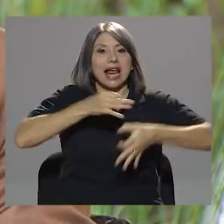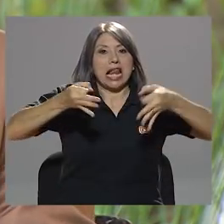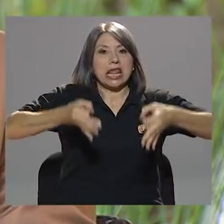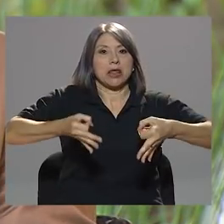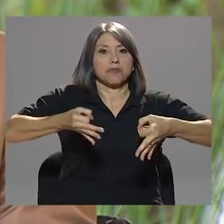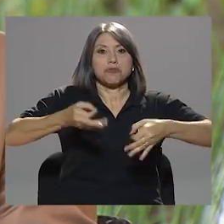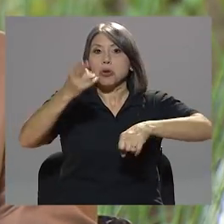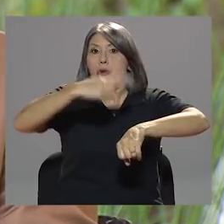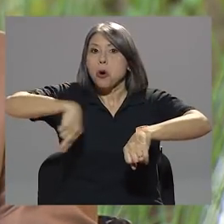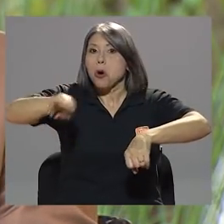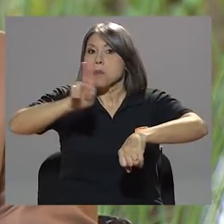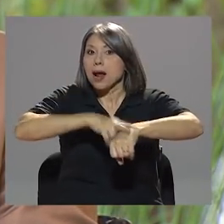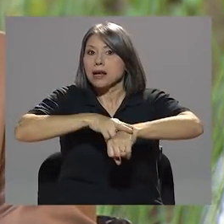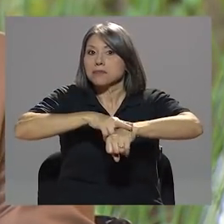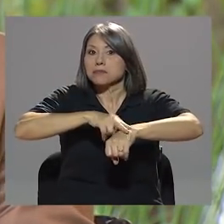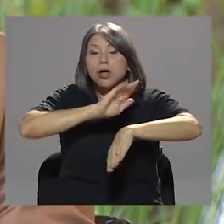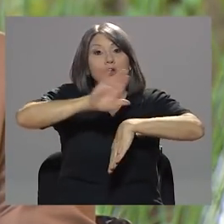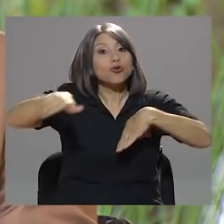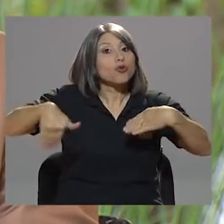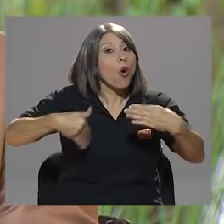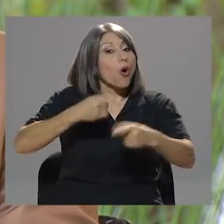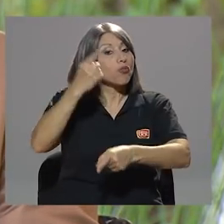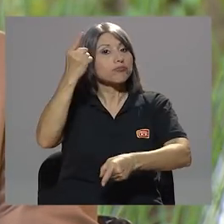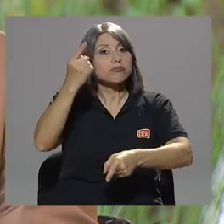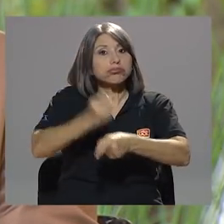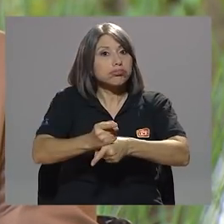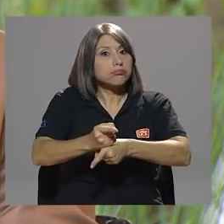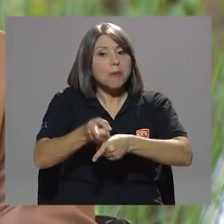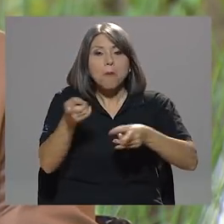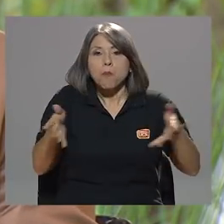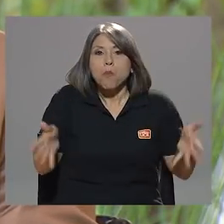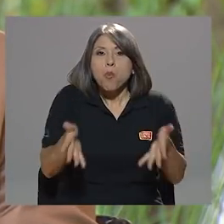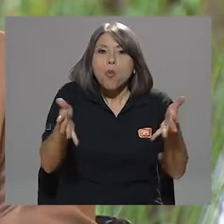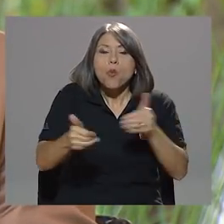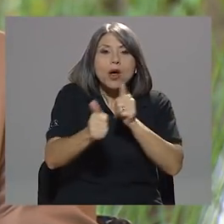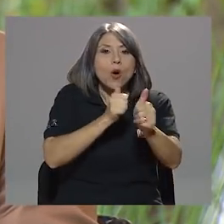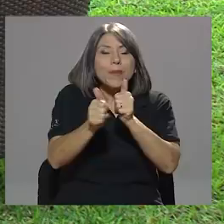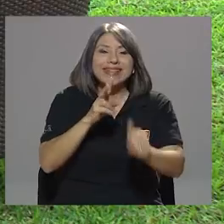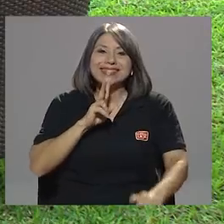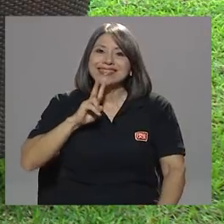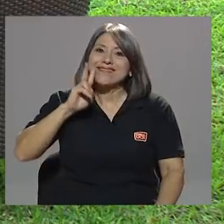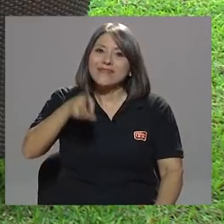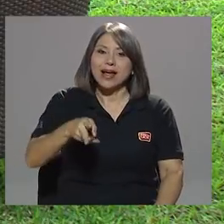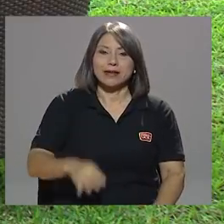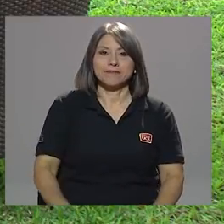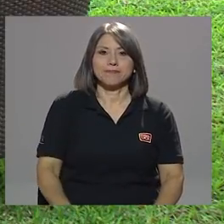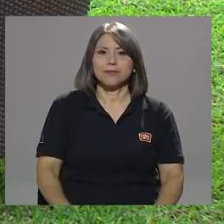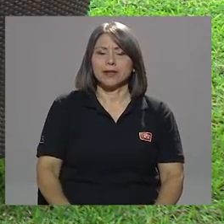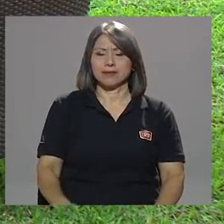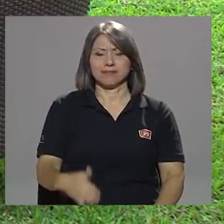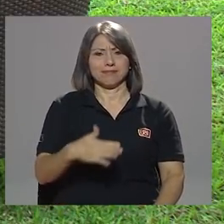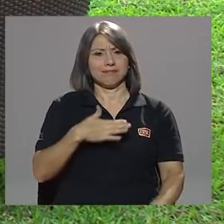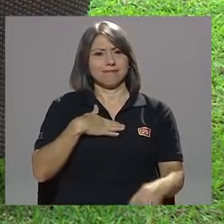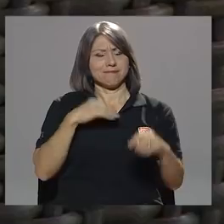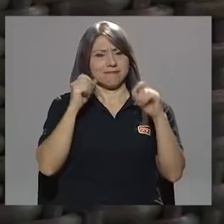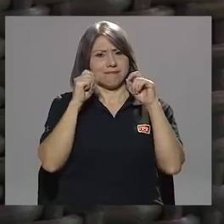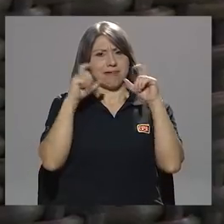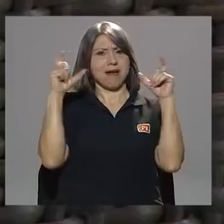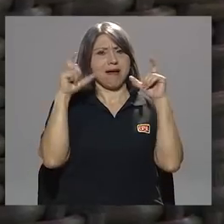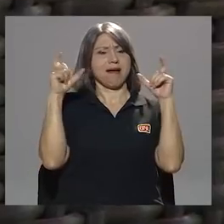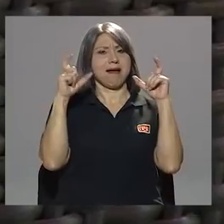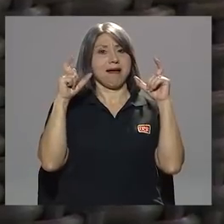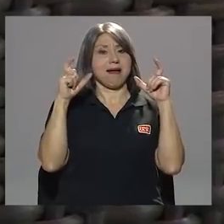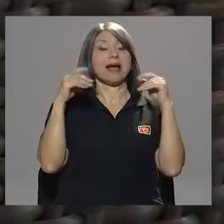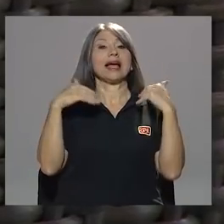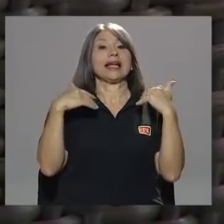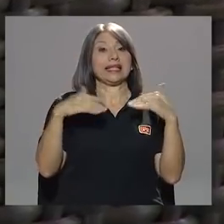normal, y todo era correcto y promovía una competencia real. Lo que a mí me sorprende es